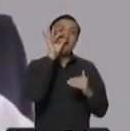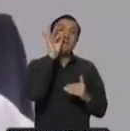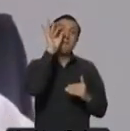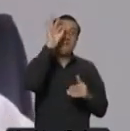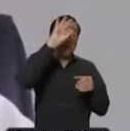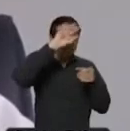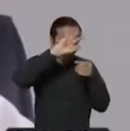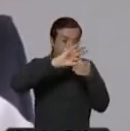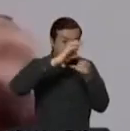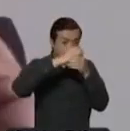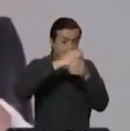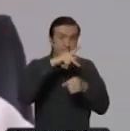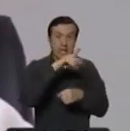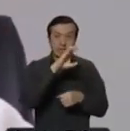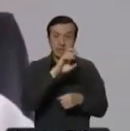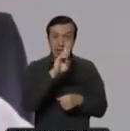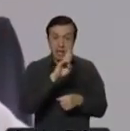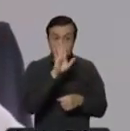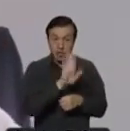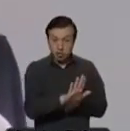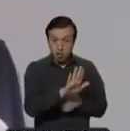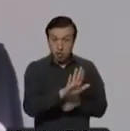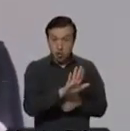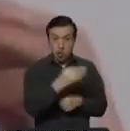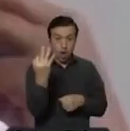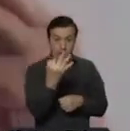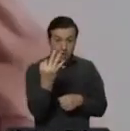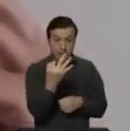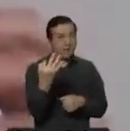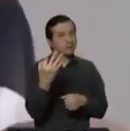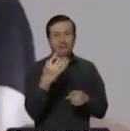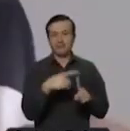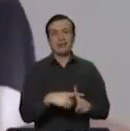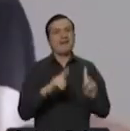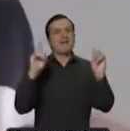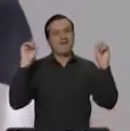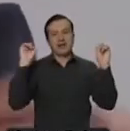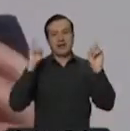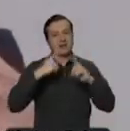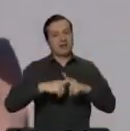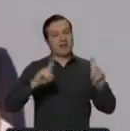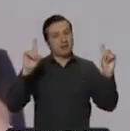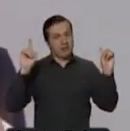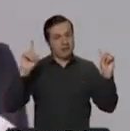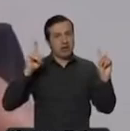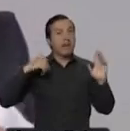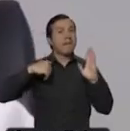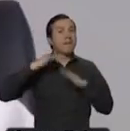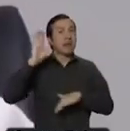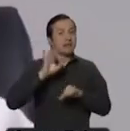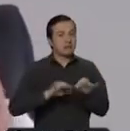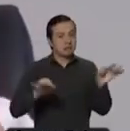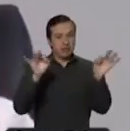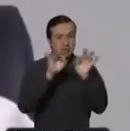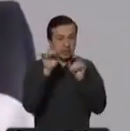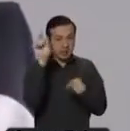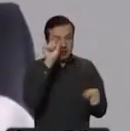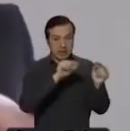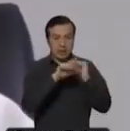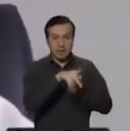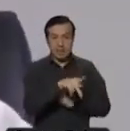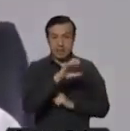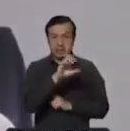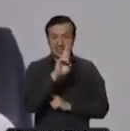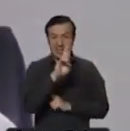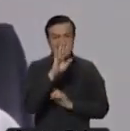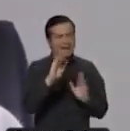a la sensibilidad y a la especificidad diagnóstica de la PCR.